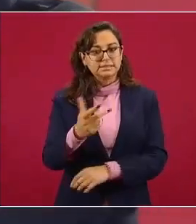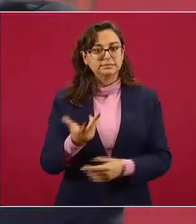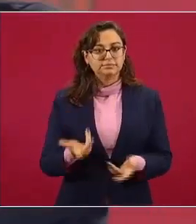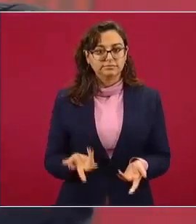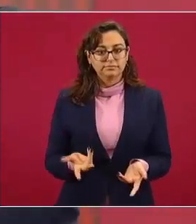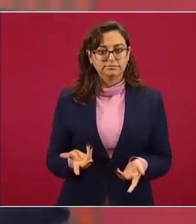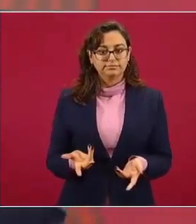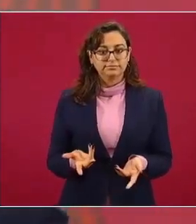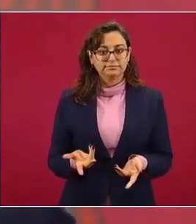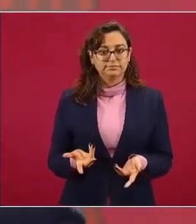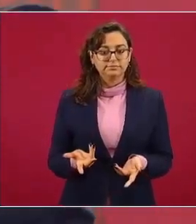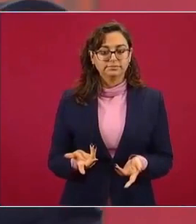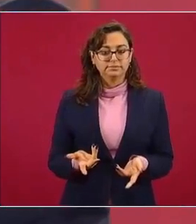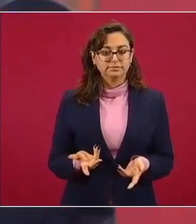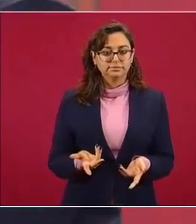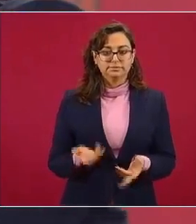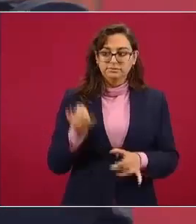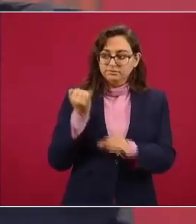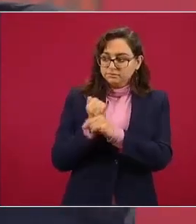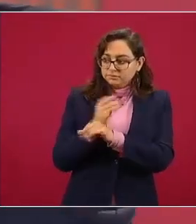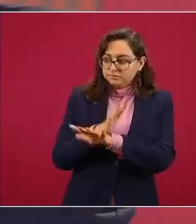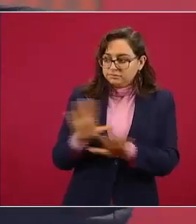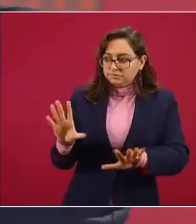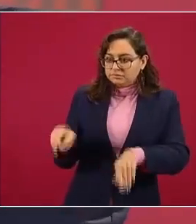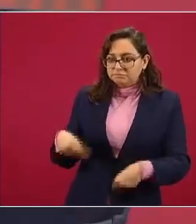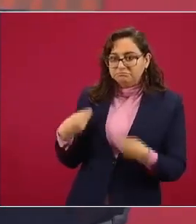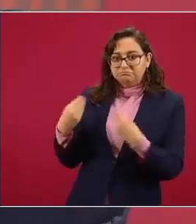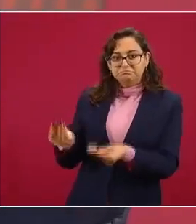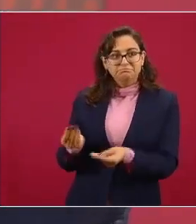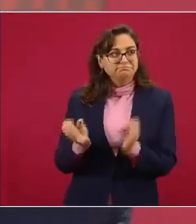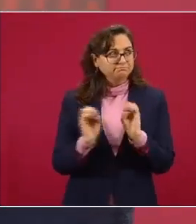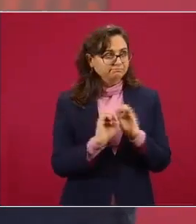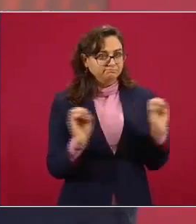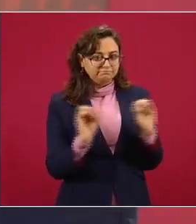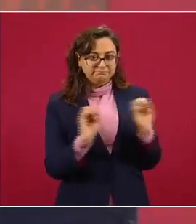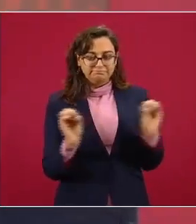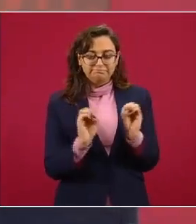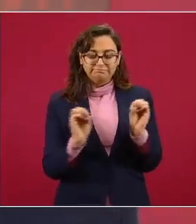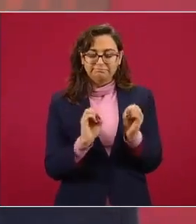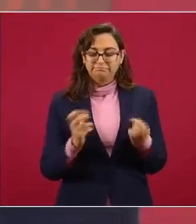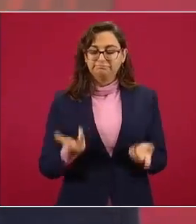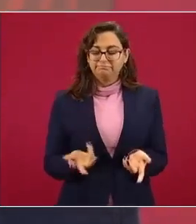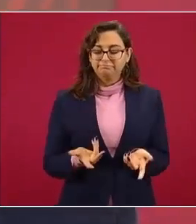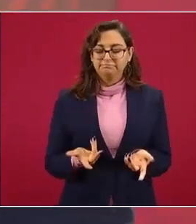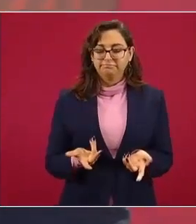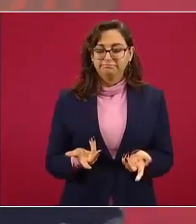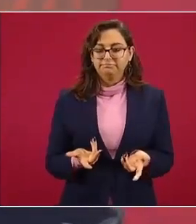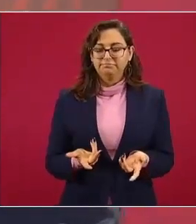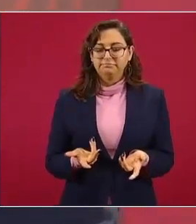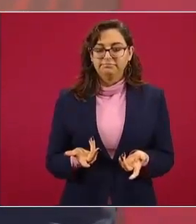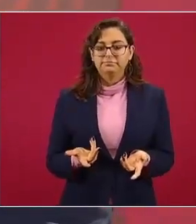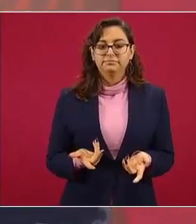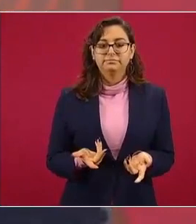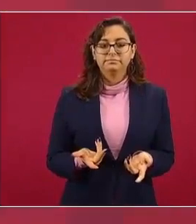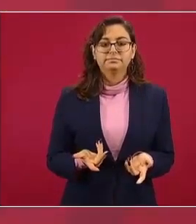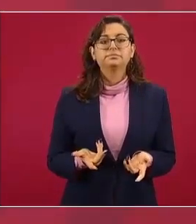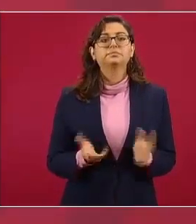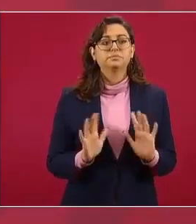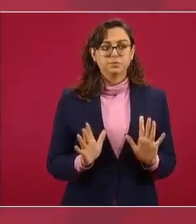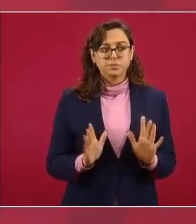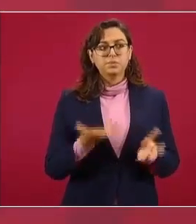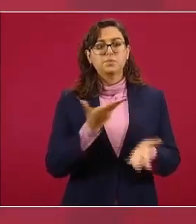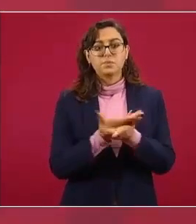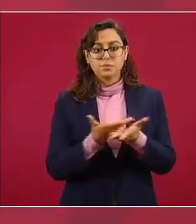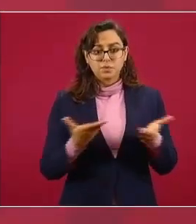el informarnos y ahora se repone el